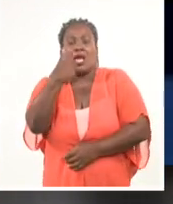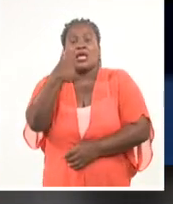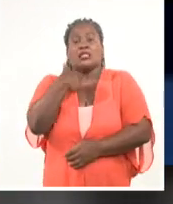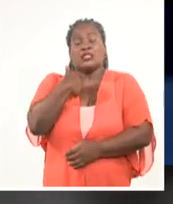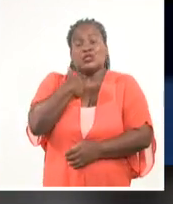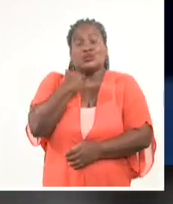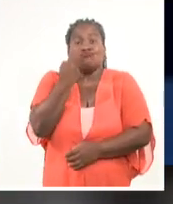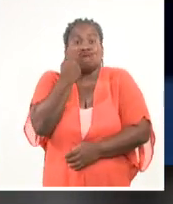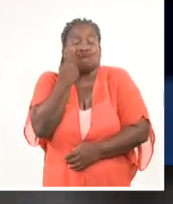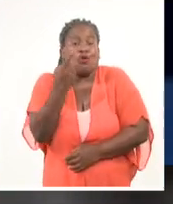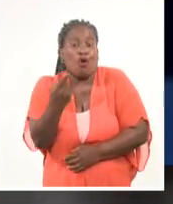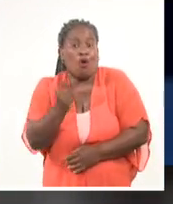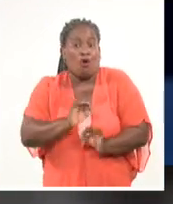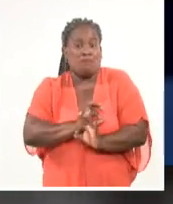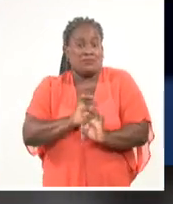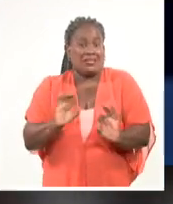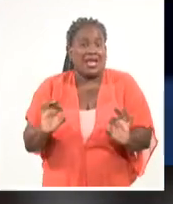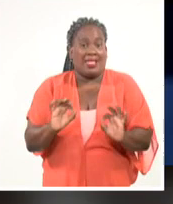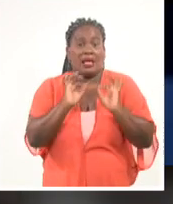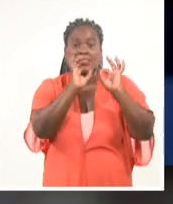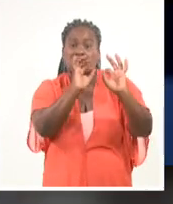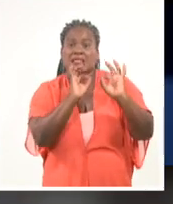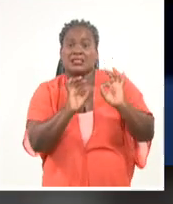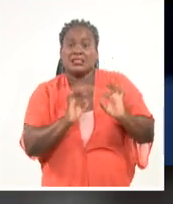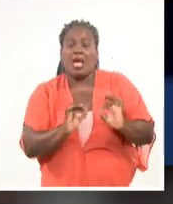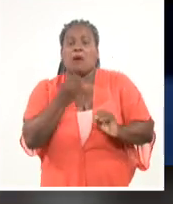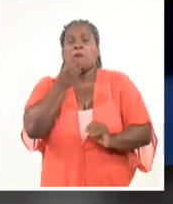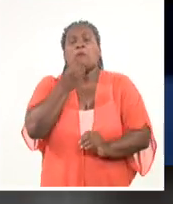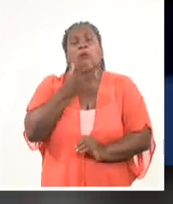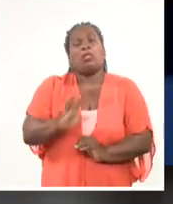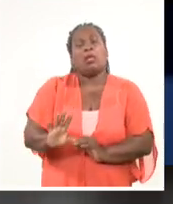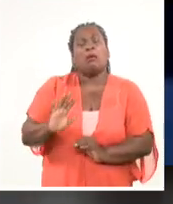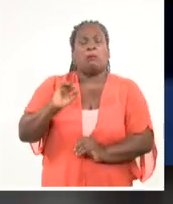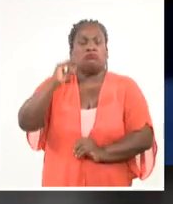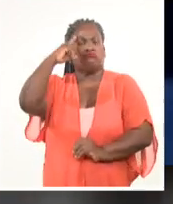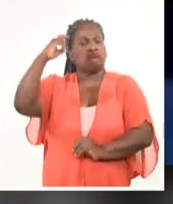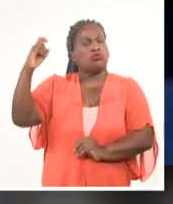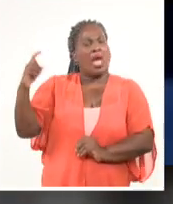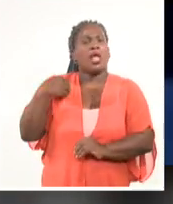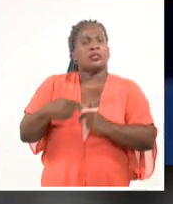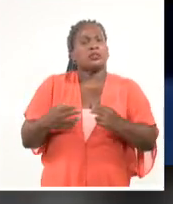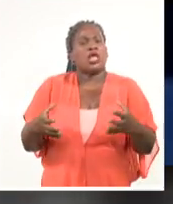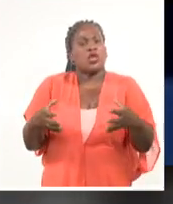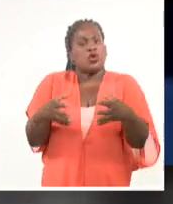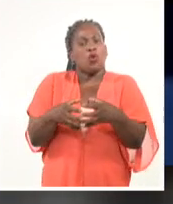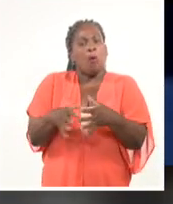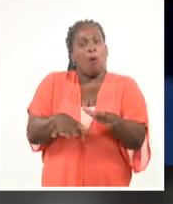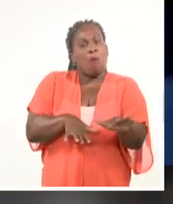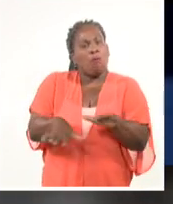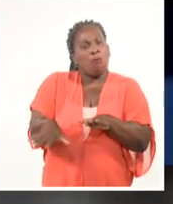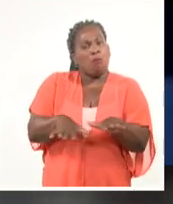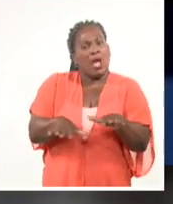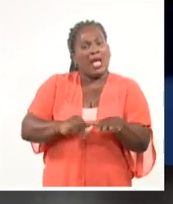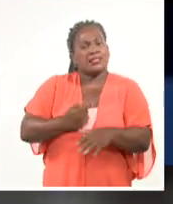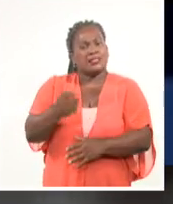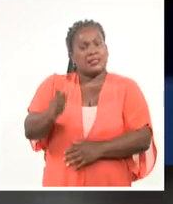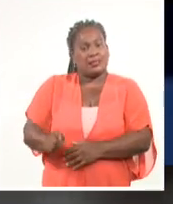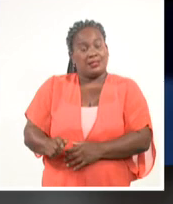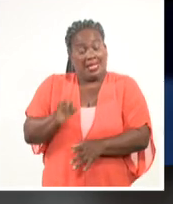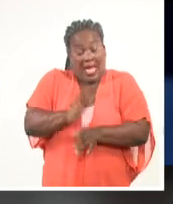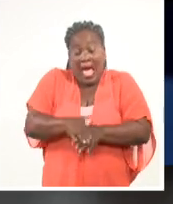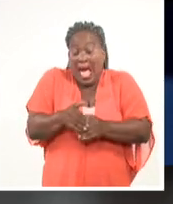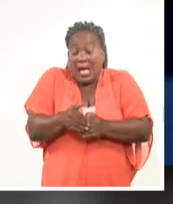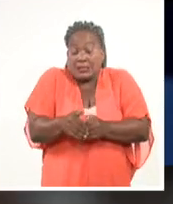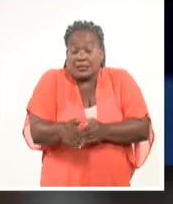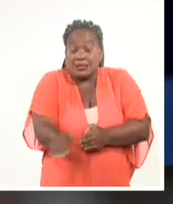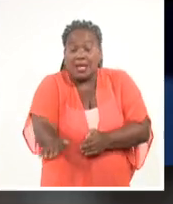especialidades artísticas y podemos soñar con hacer este movimiento. Y a partir de ese momento, bueno, nos